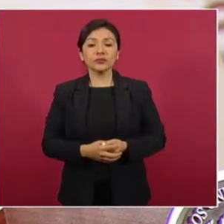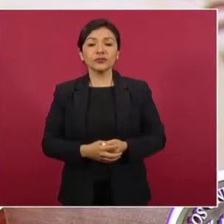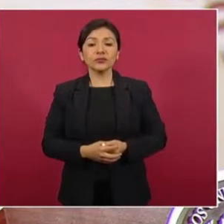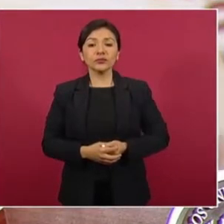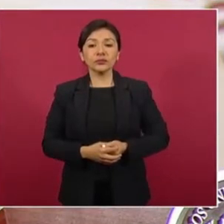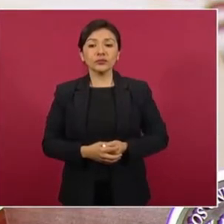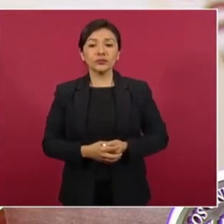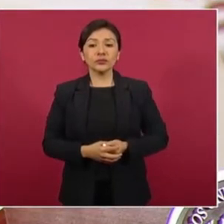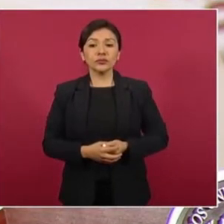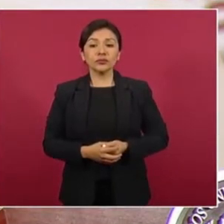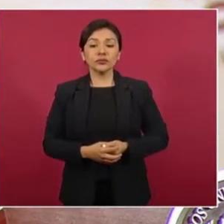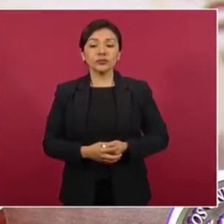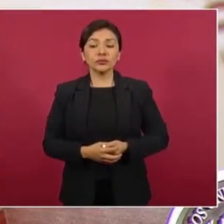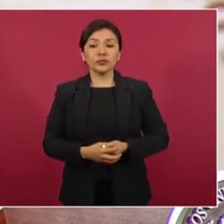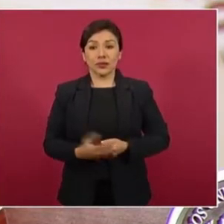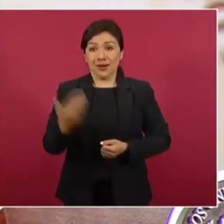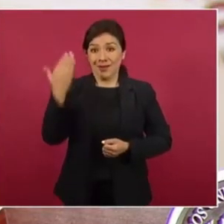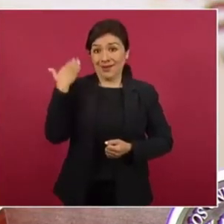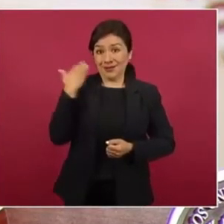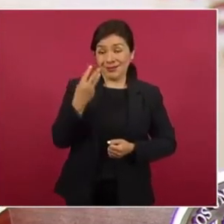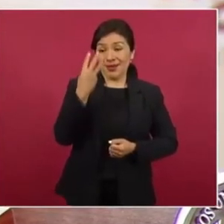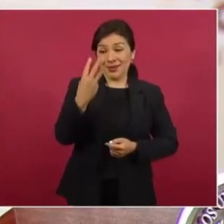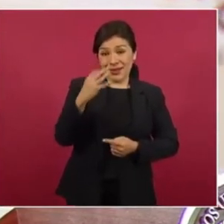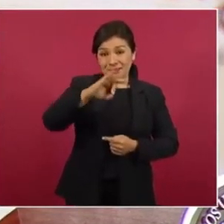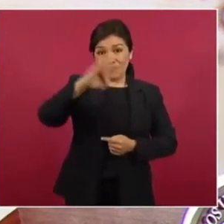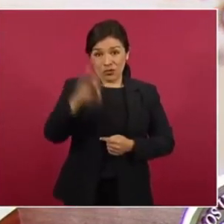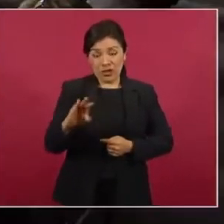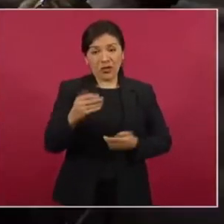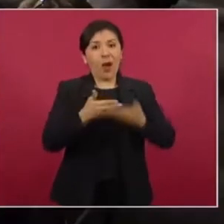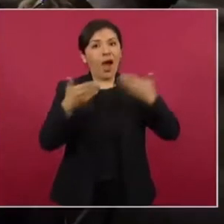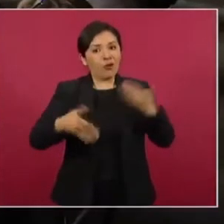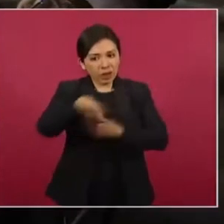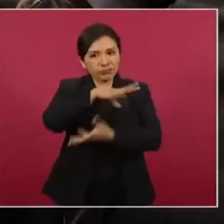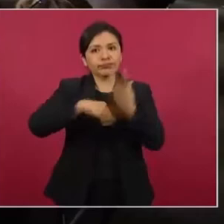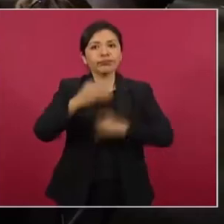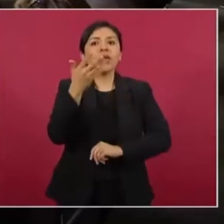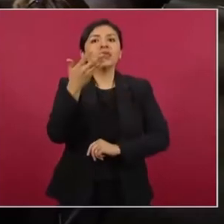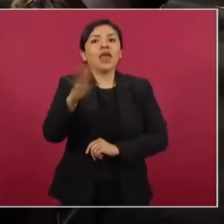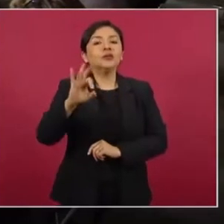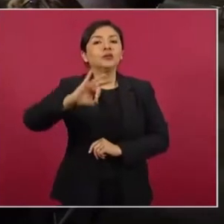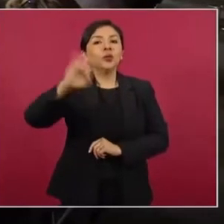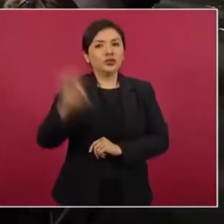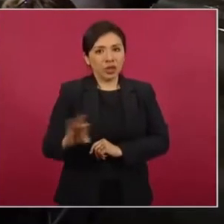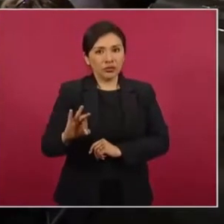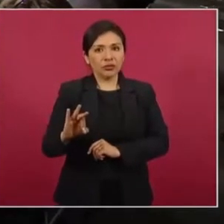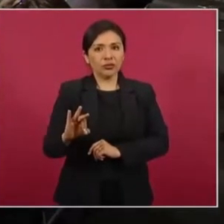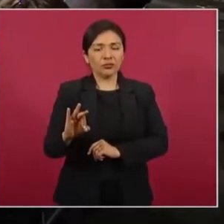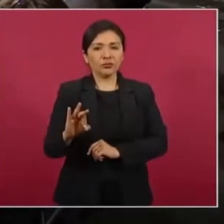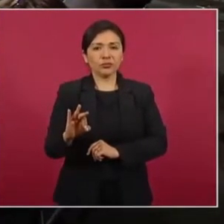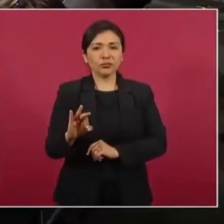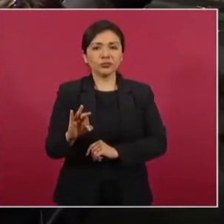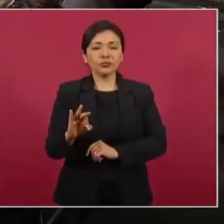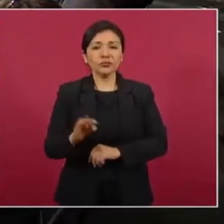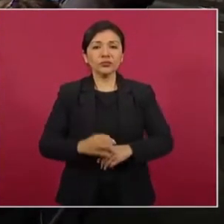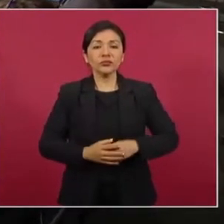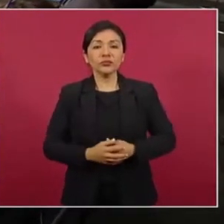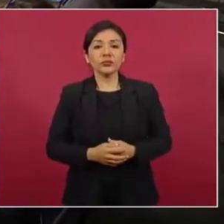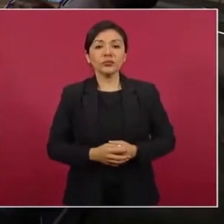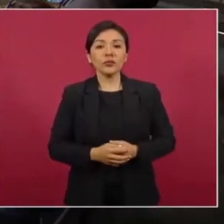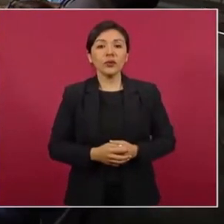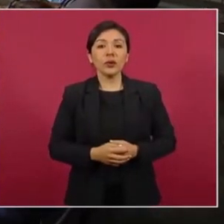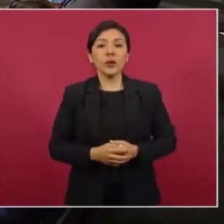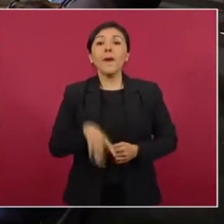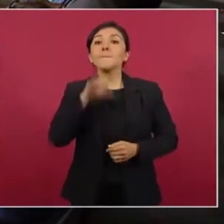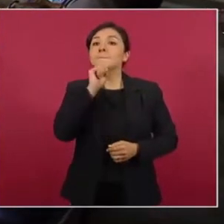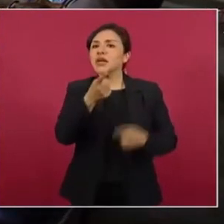del tres por ciento se pasa de inmediato al diez por ciento y con